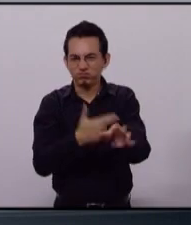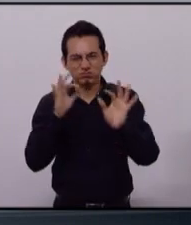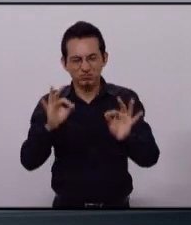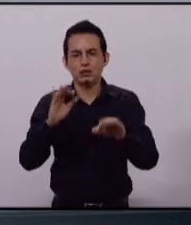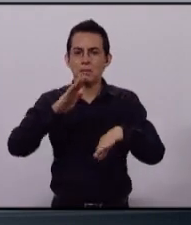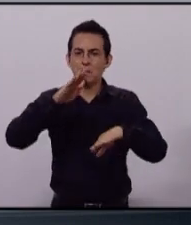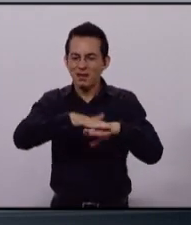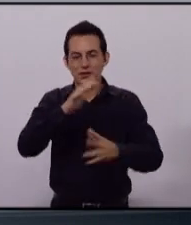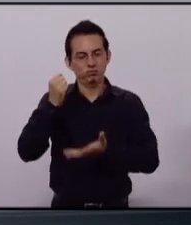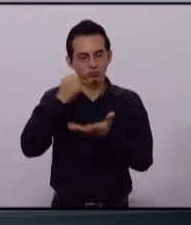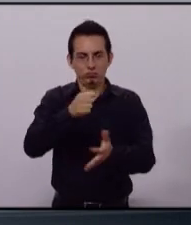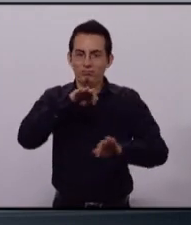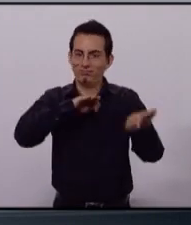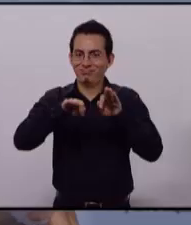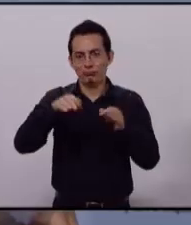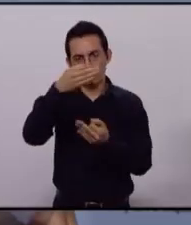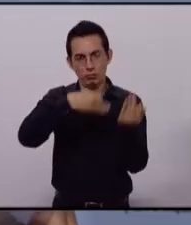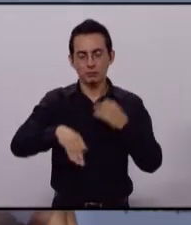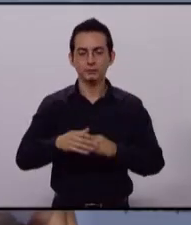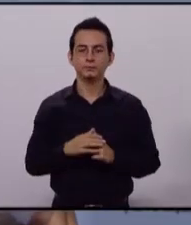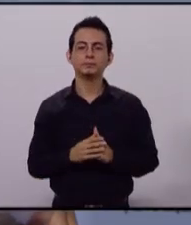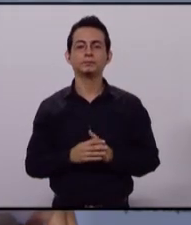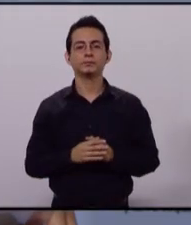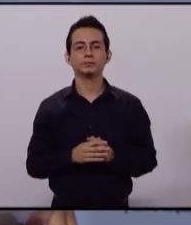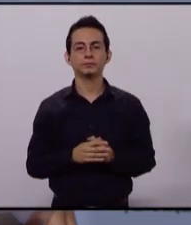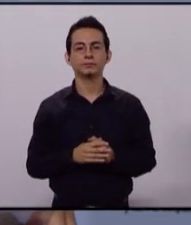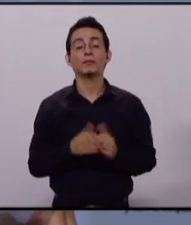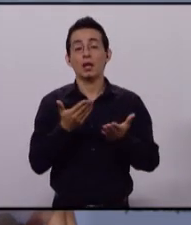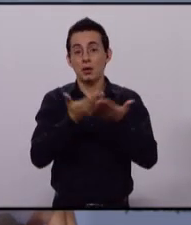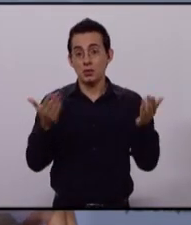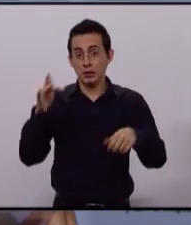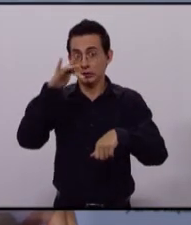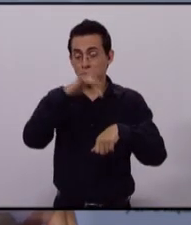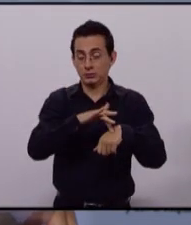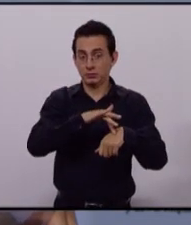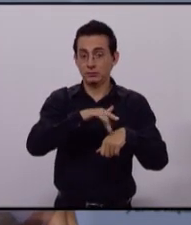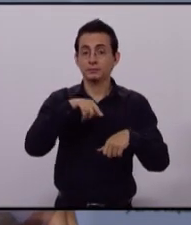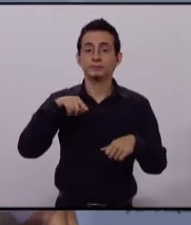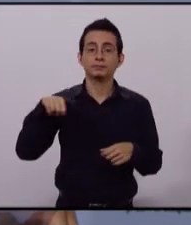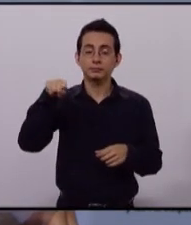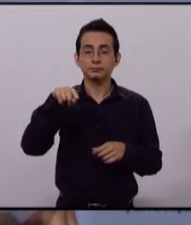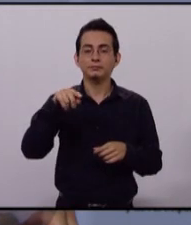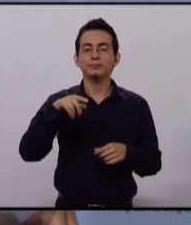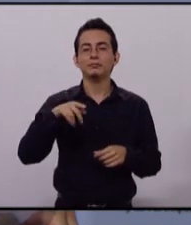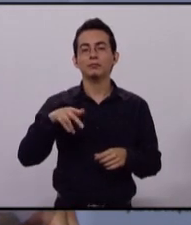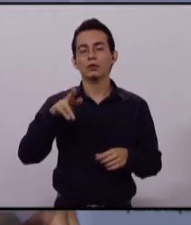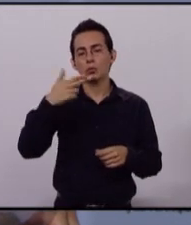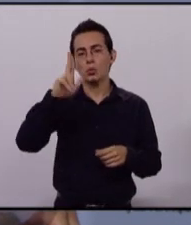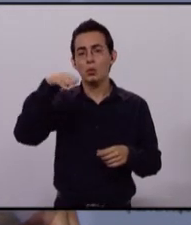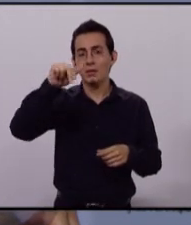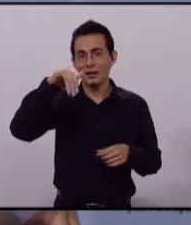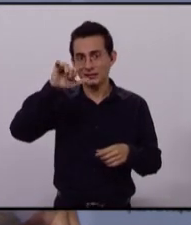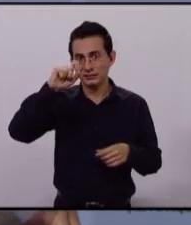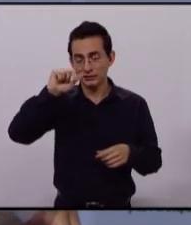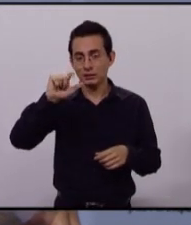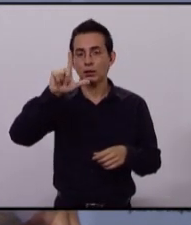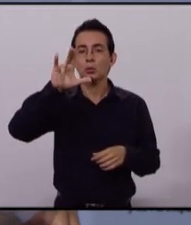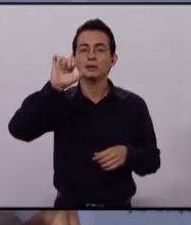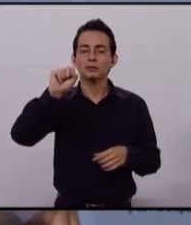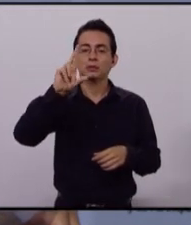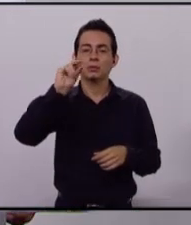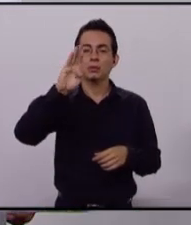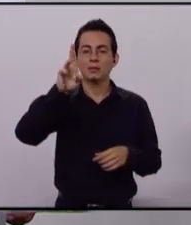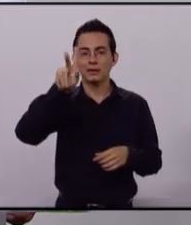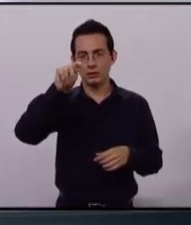mejores empleos en Zapopan. El turno ahora del candidato del Partido Humanista, Luis Roberto Preciado